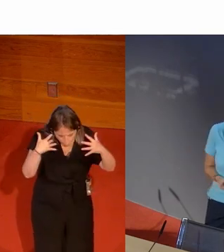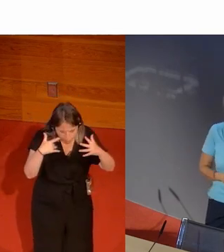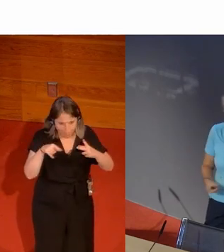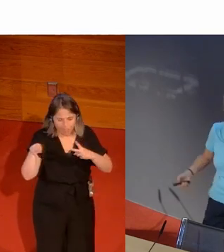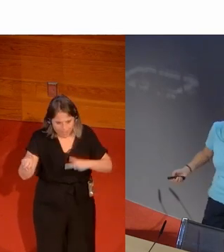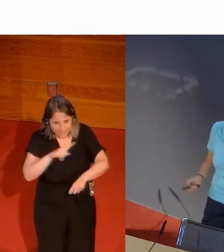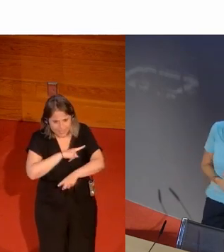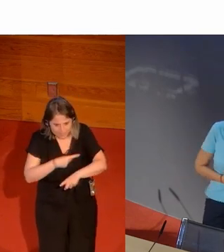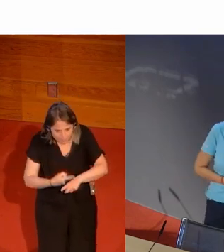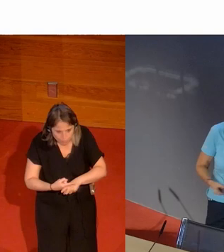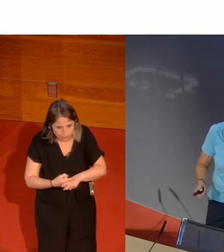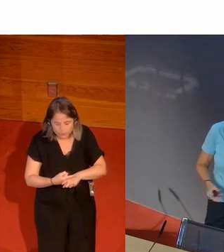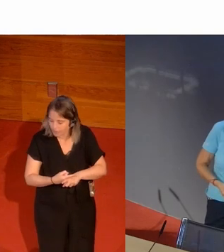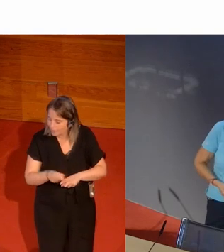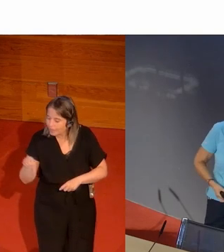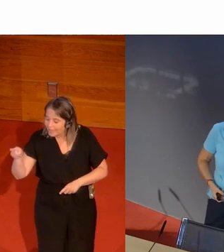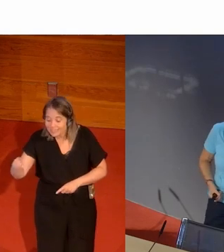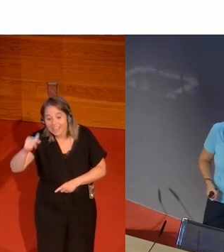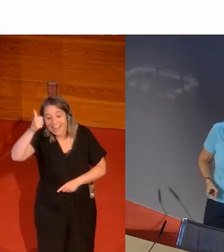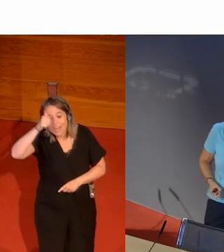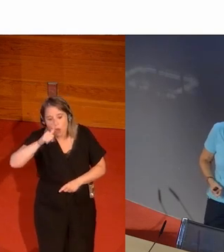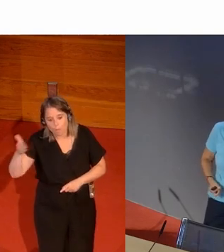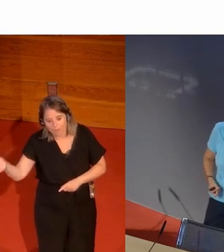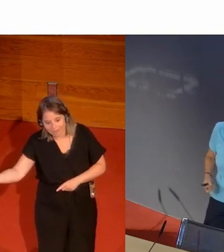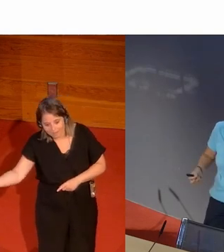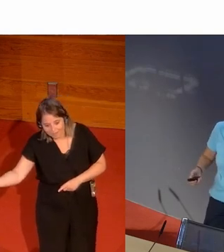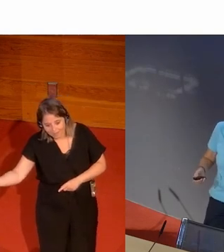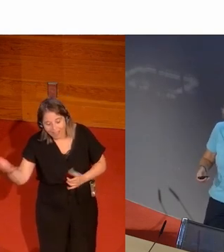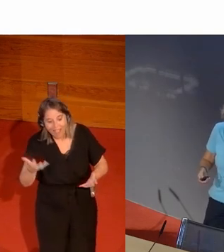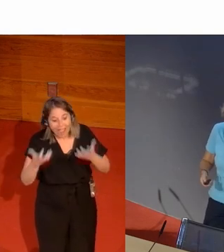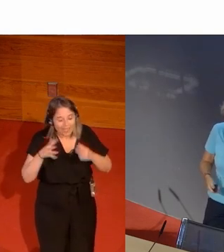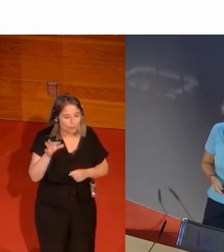saca ni resta ni nada es el hombre el que está